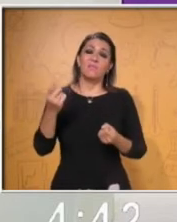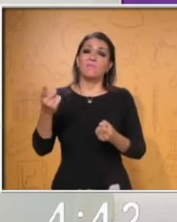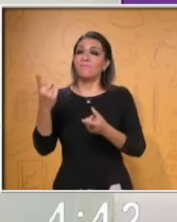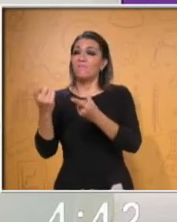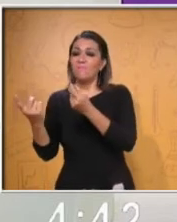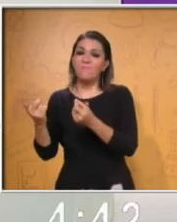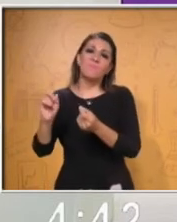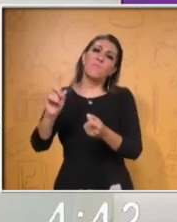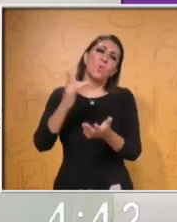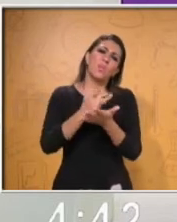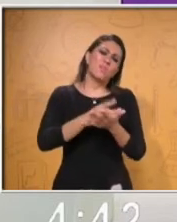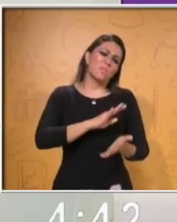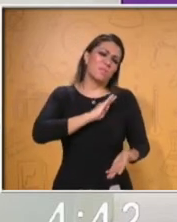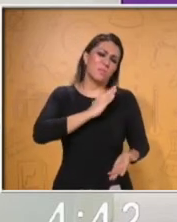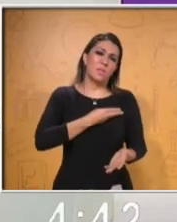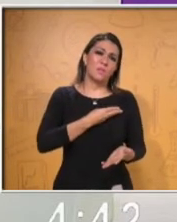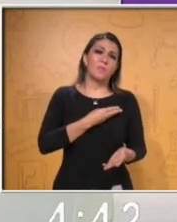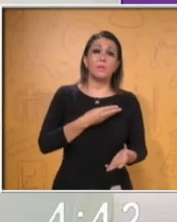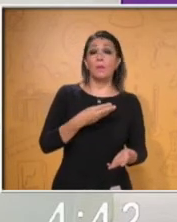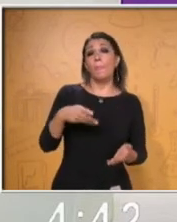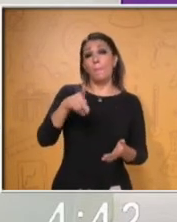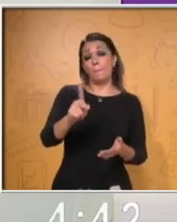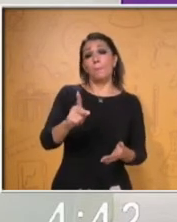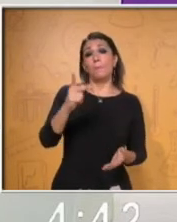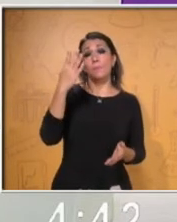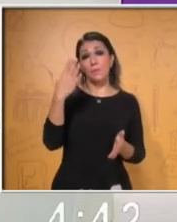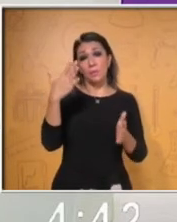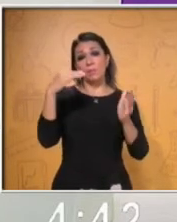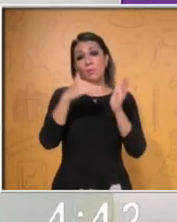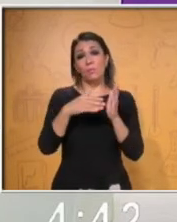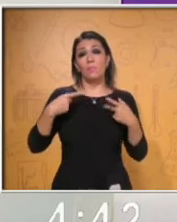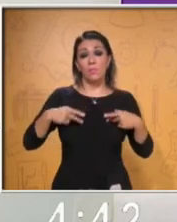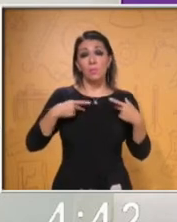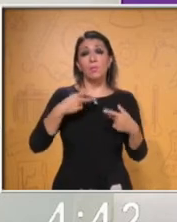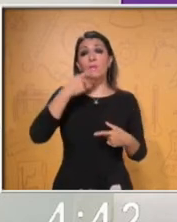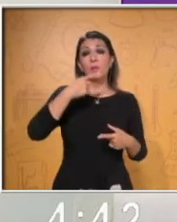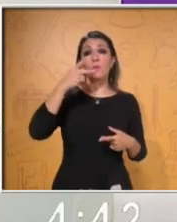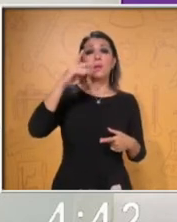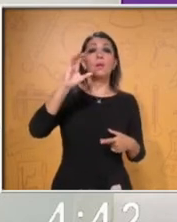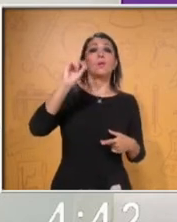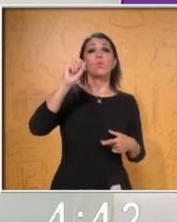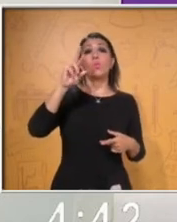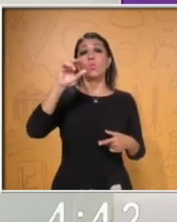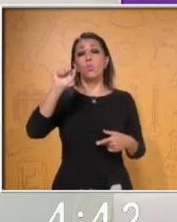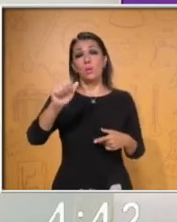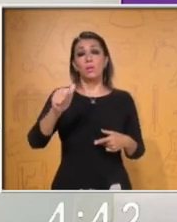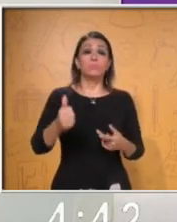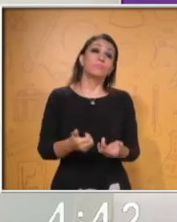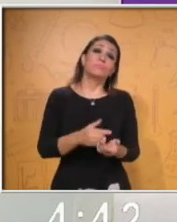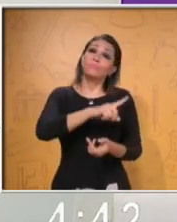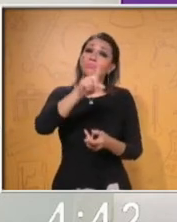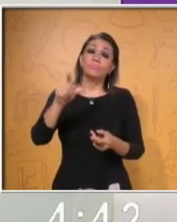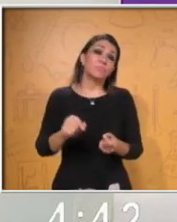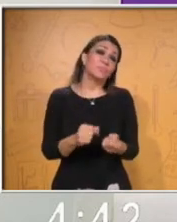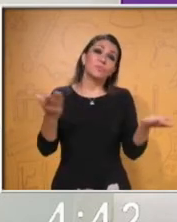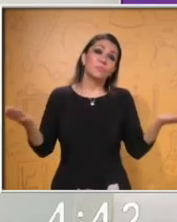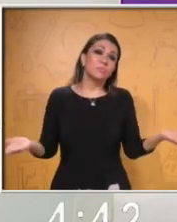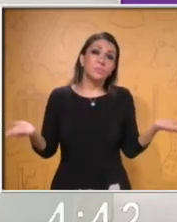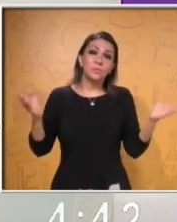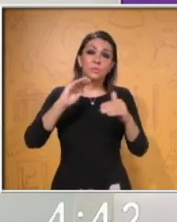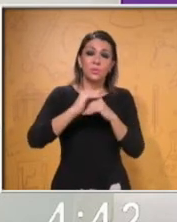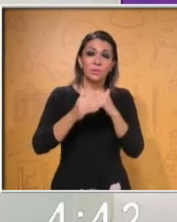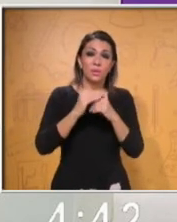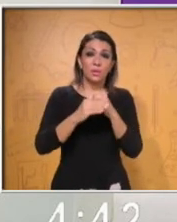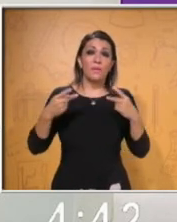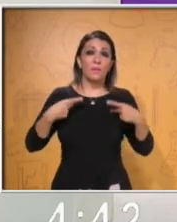personas hablan Cora ahora. ¿Qué pasará cuando la gente muera? Se refiere a la gente